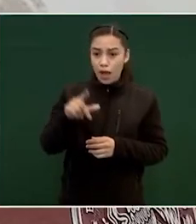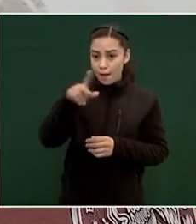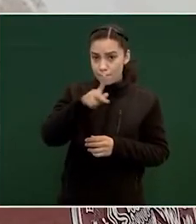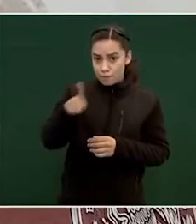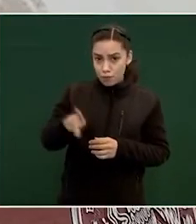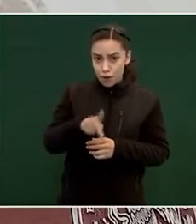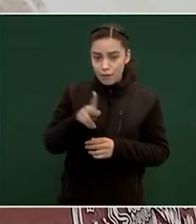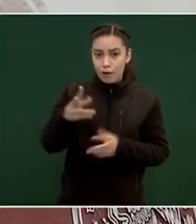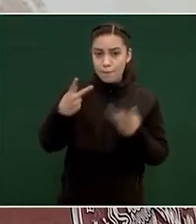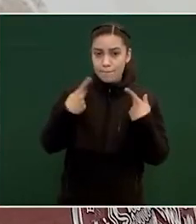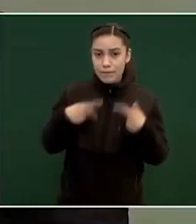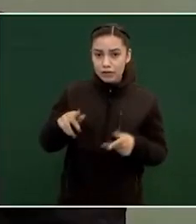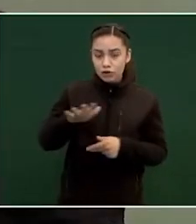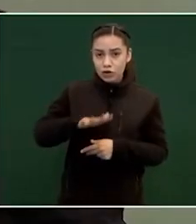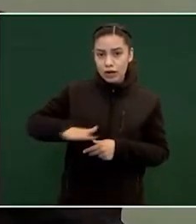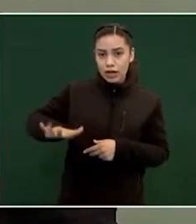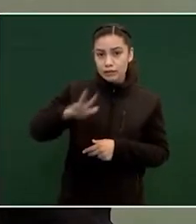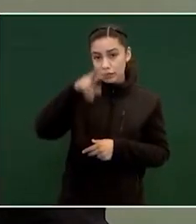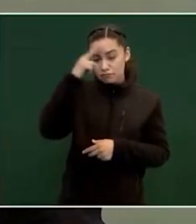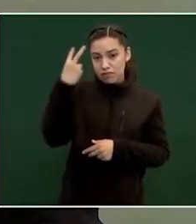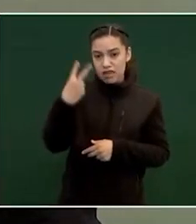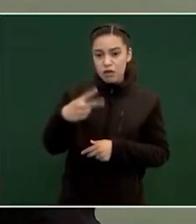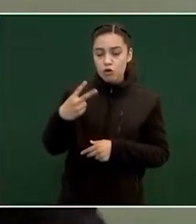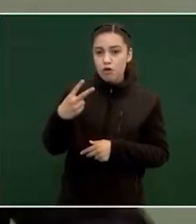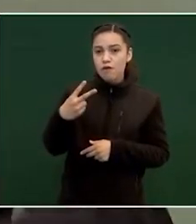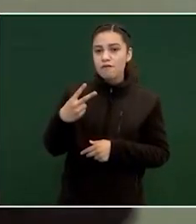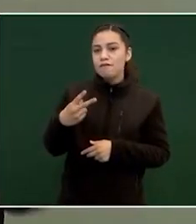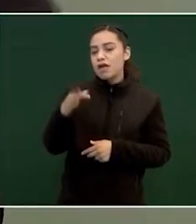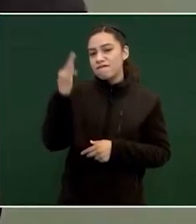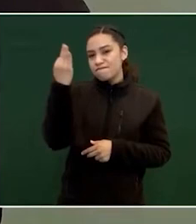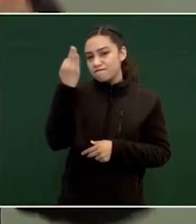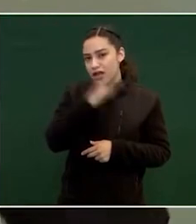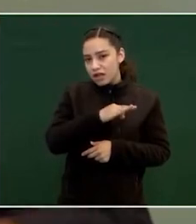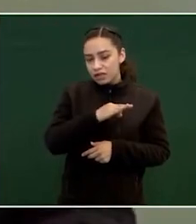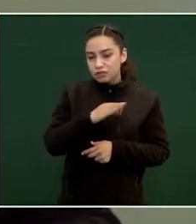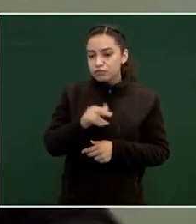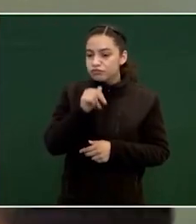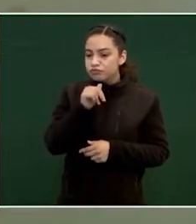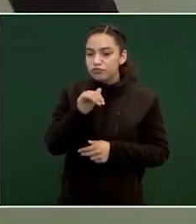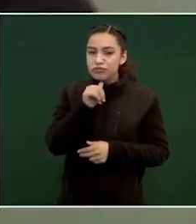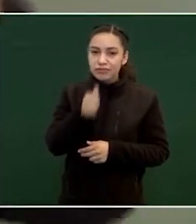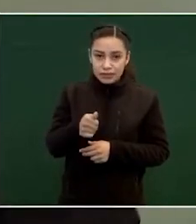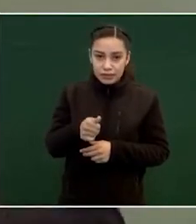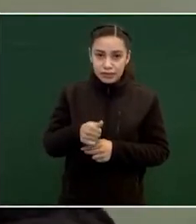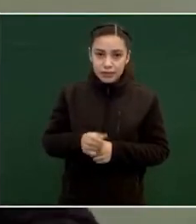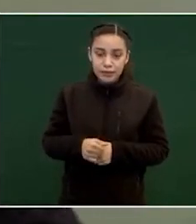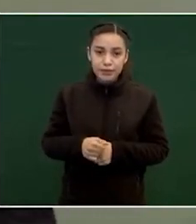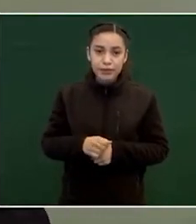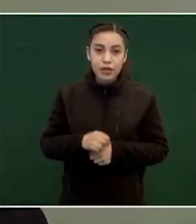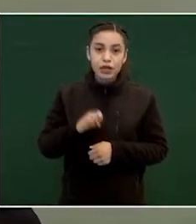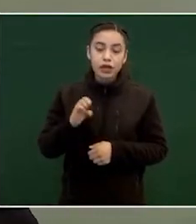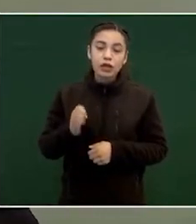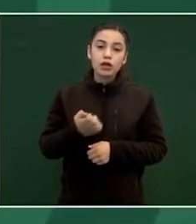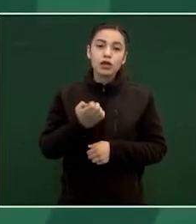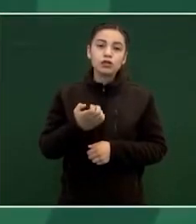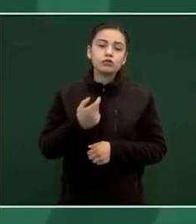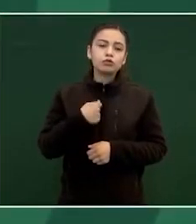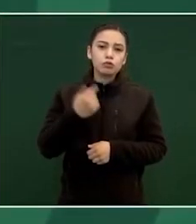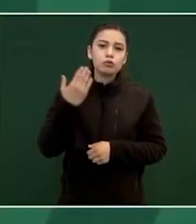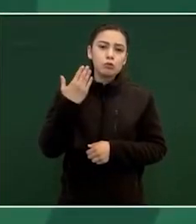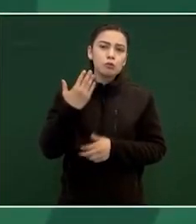bueno espero que José Ramón conteste que es grande de que vive